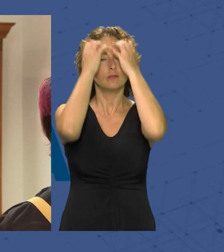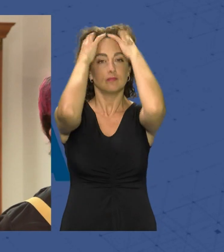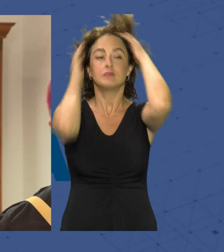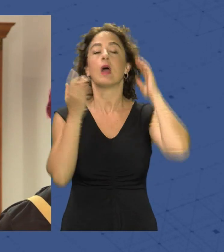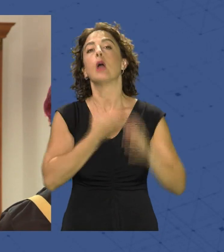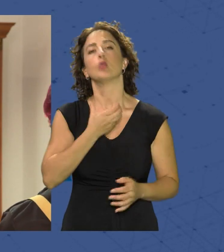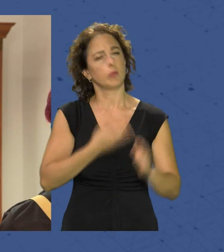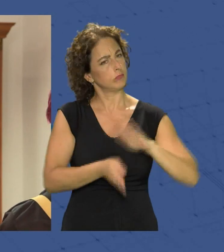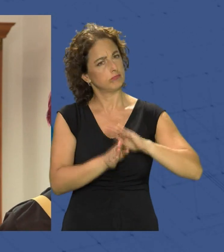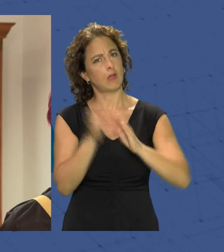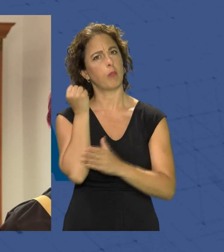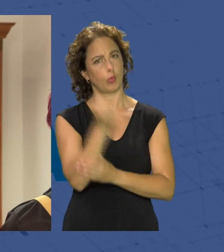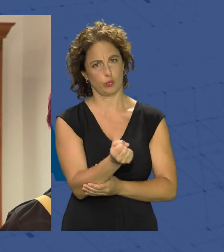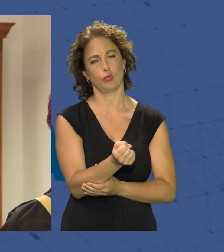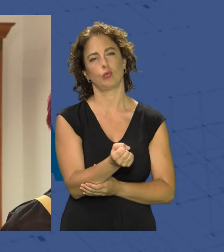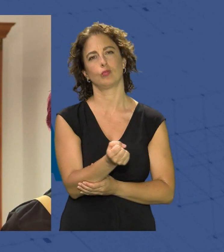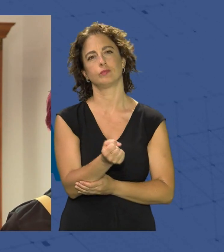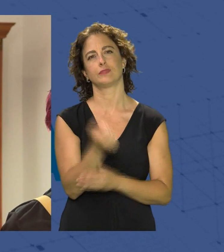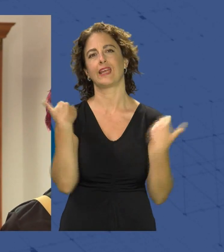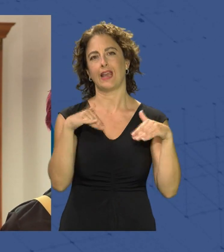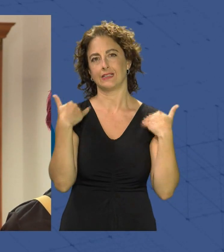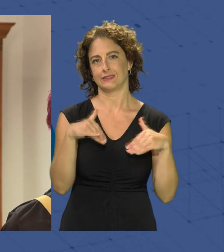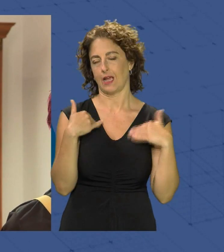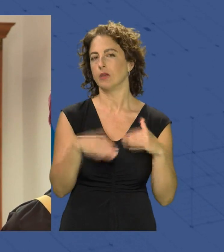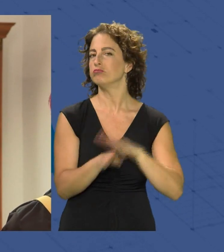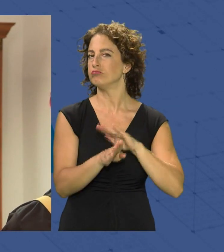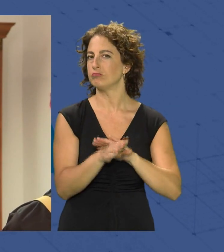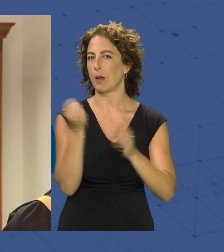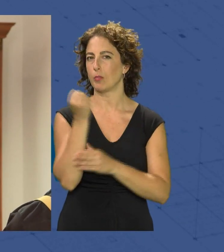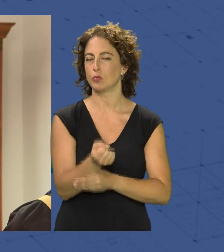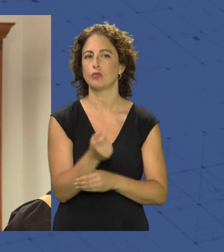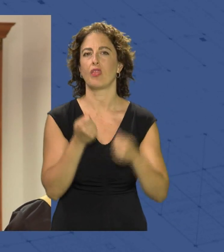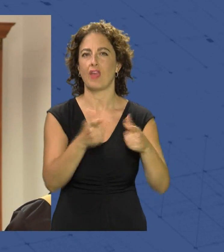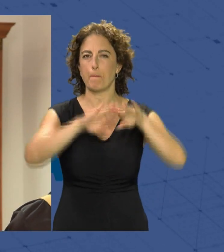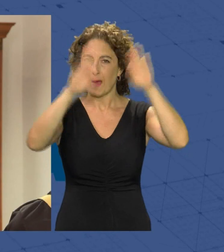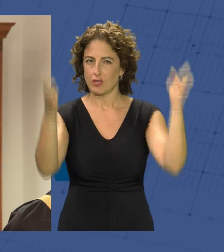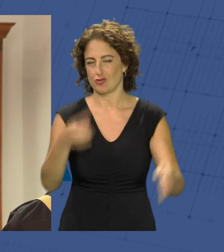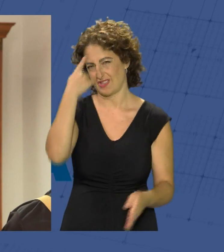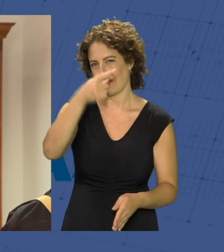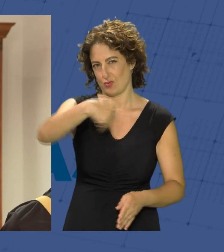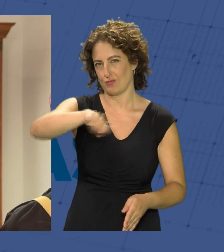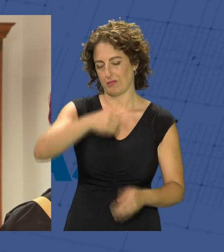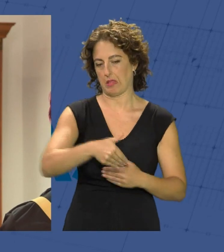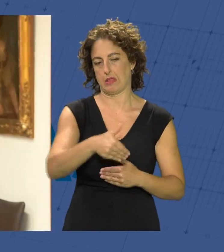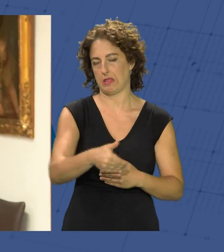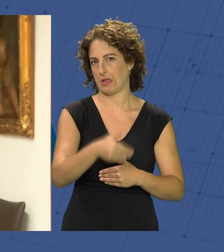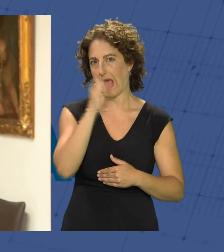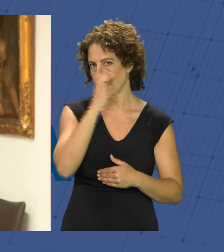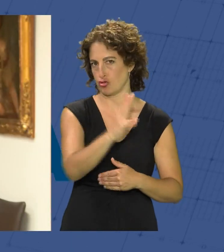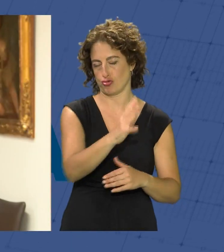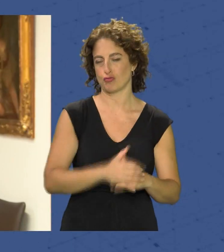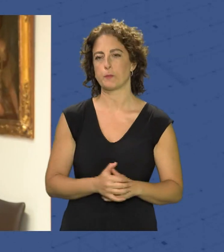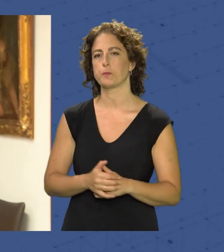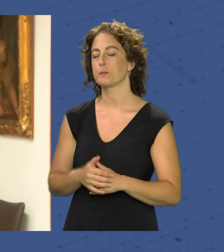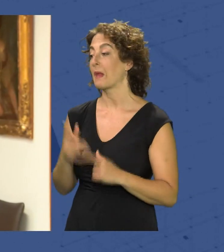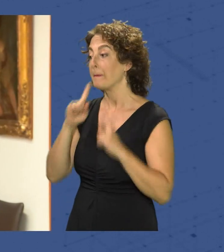ayuntamiento vamos a seguir apoyando la gimnasia vamos a dotarlos de un pabellón como bien saben ustedes dentro de pocos años La verdad es que